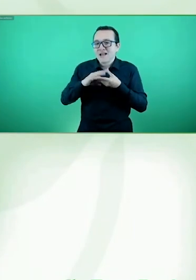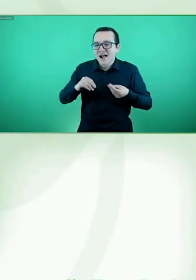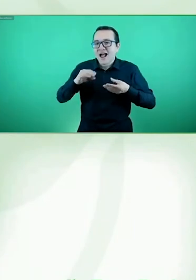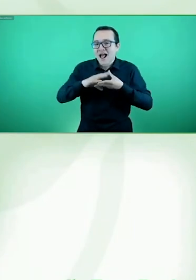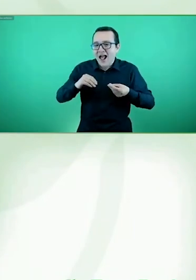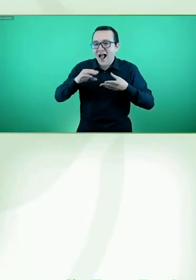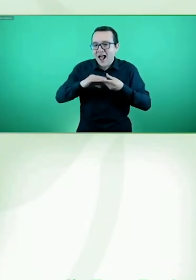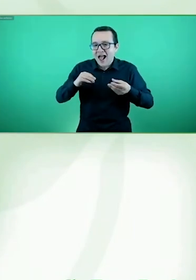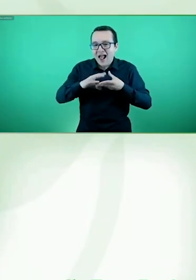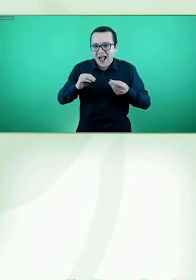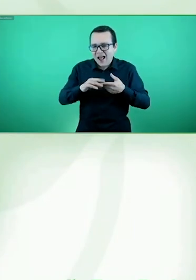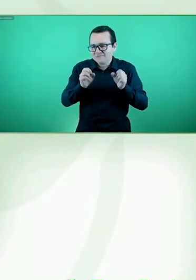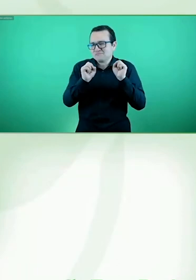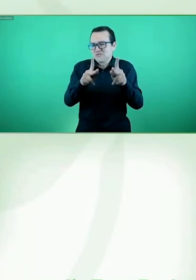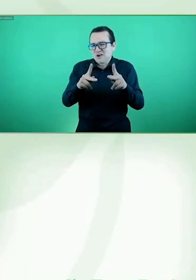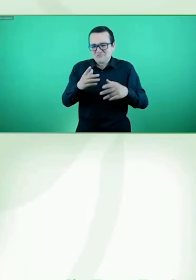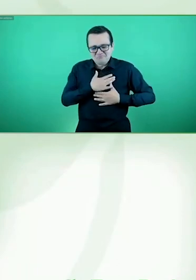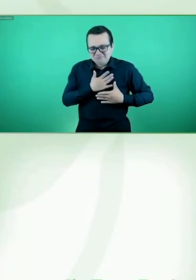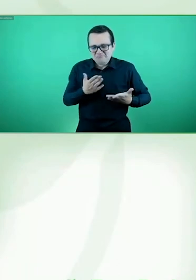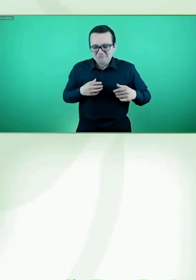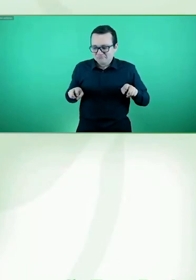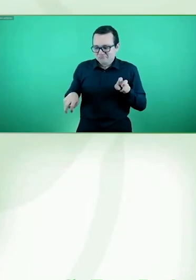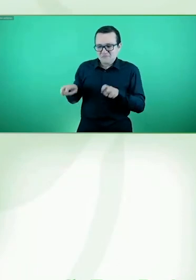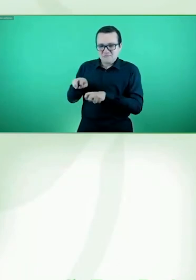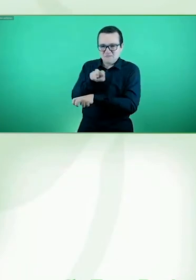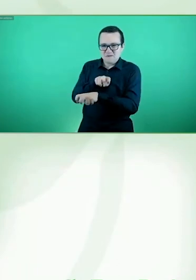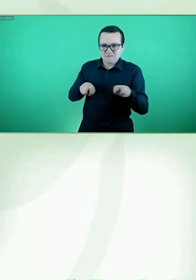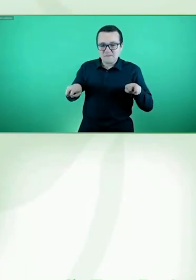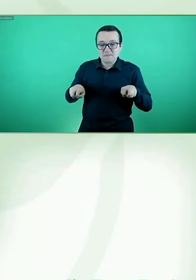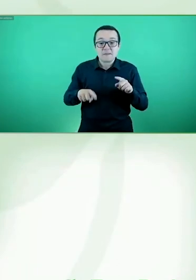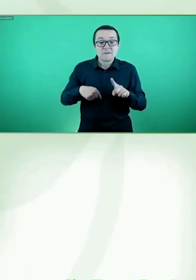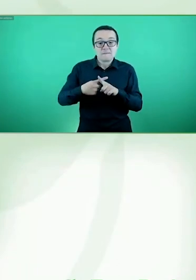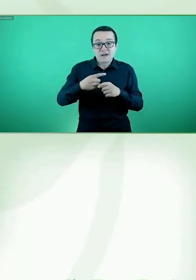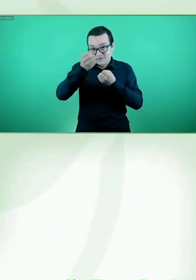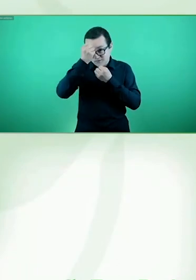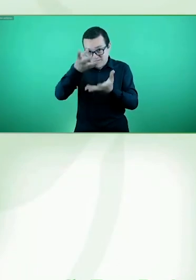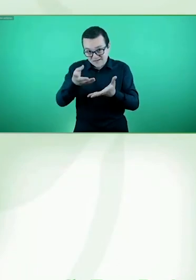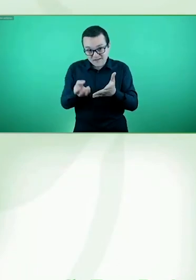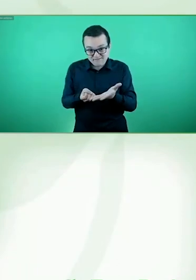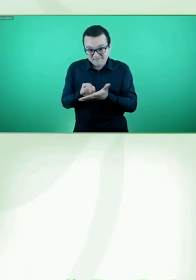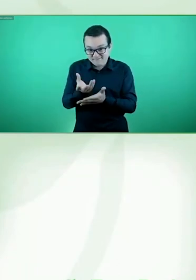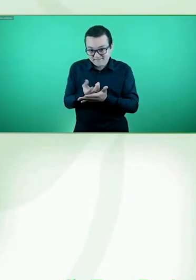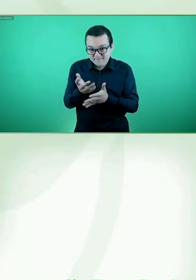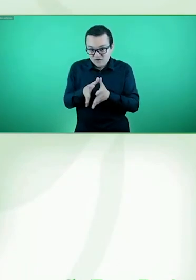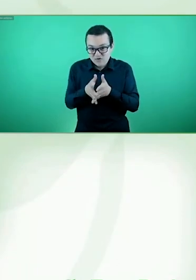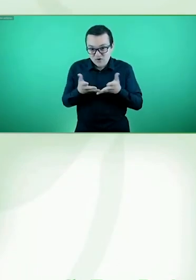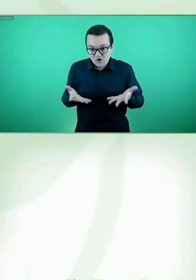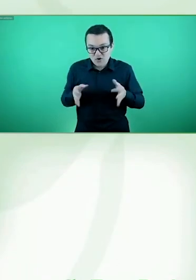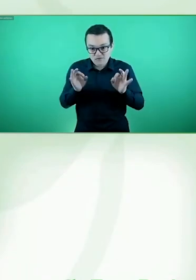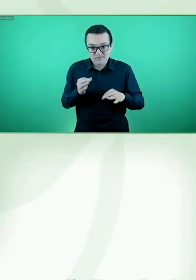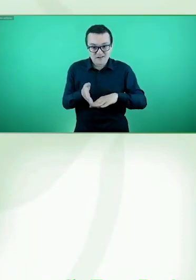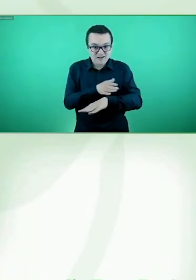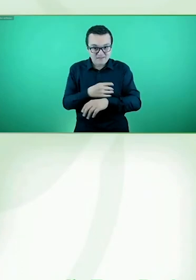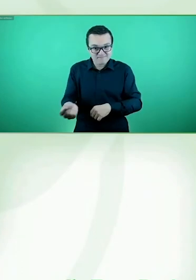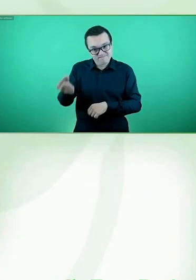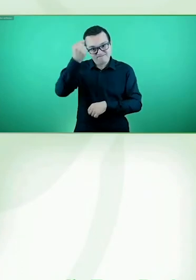problema. También contar algunas cosas que se han mencionado y que tenemos que tener en cuenta. Esta